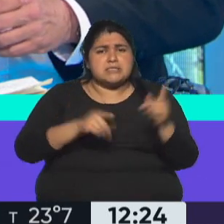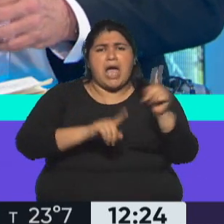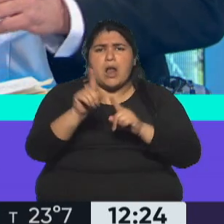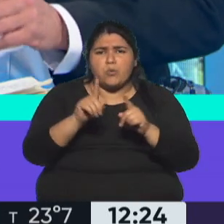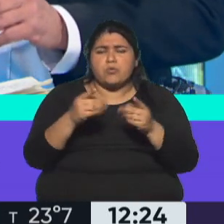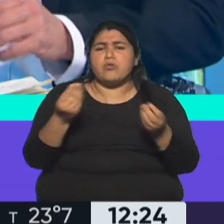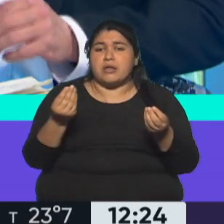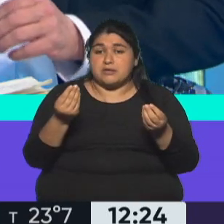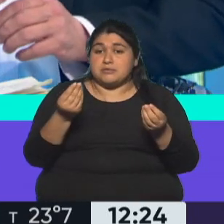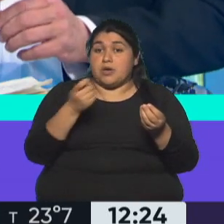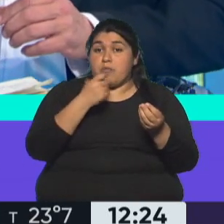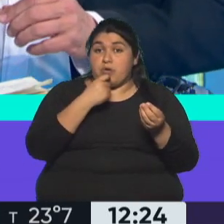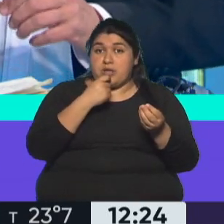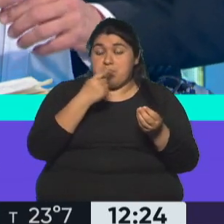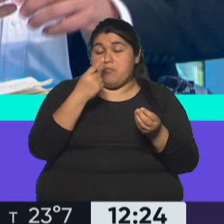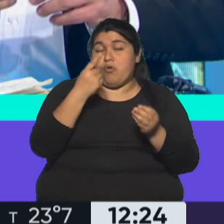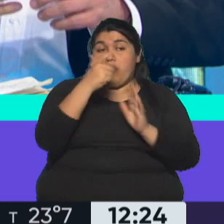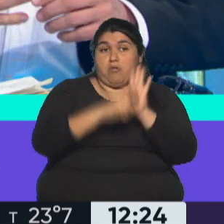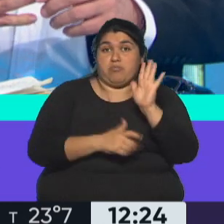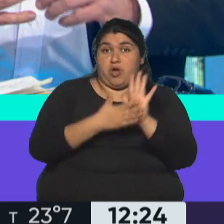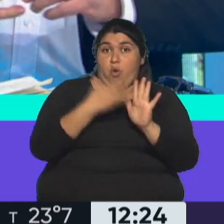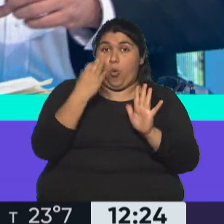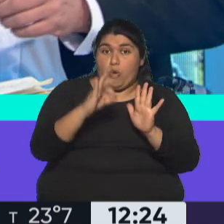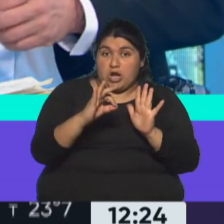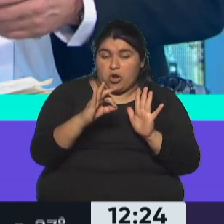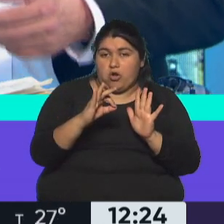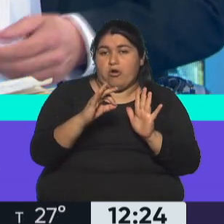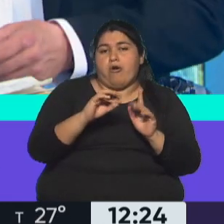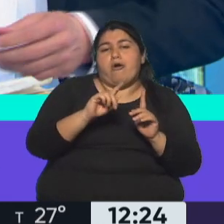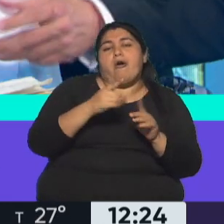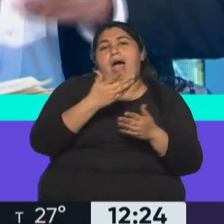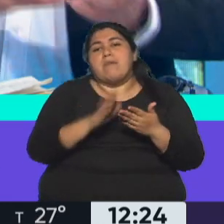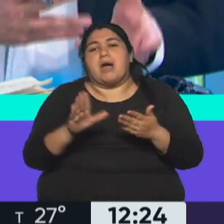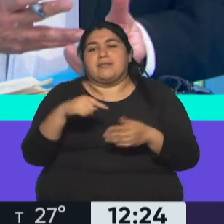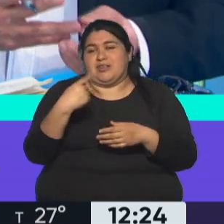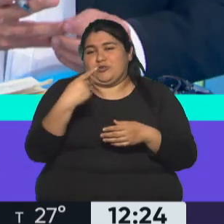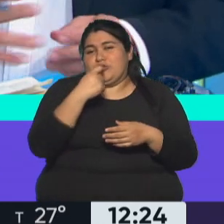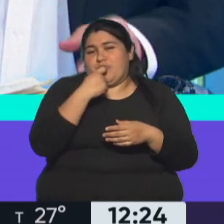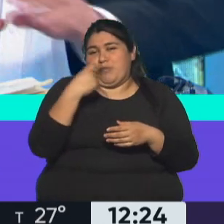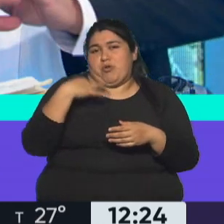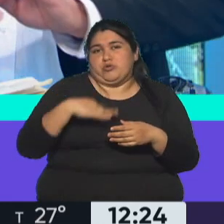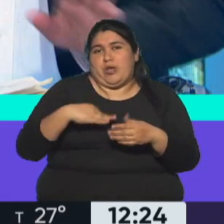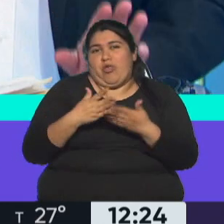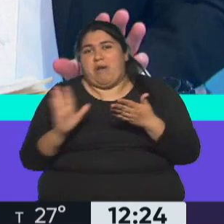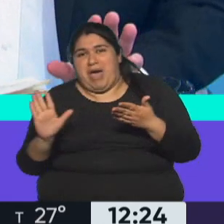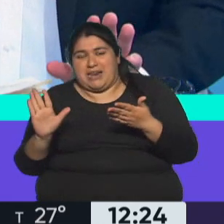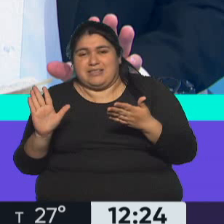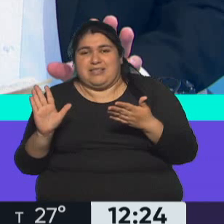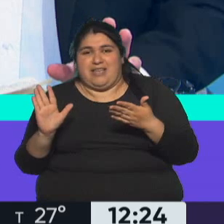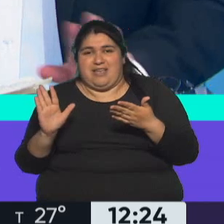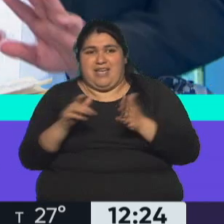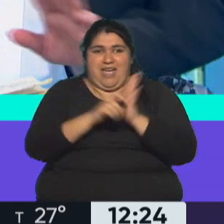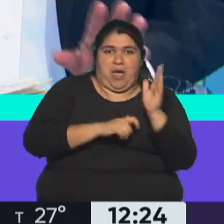no es el único ingreso el monotributo y tiene un ingreso como el caso nuestro que tenemos un salario además, no